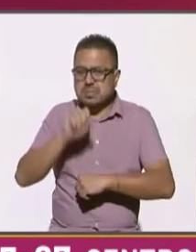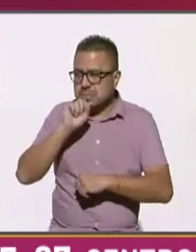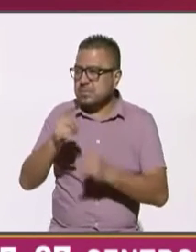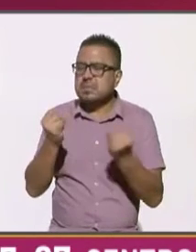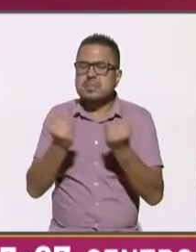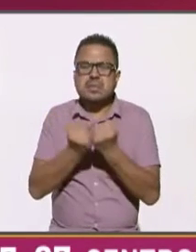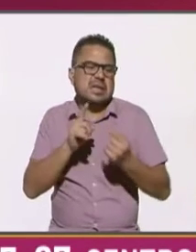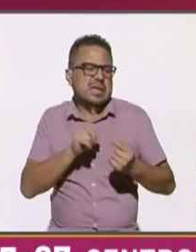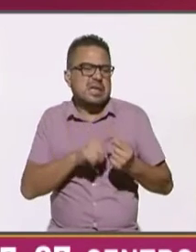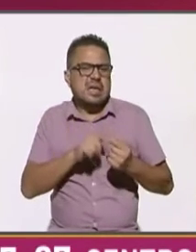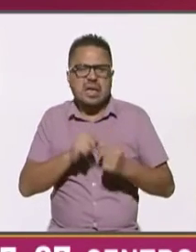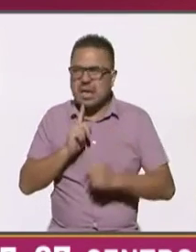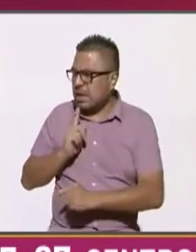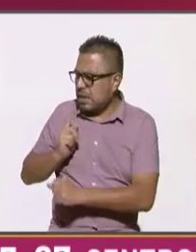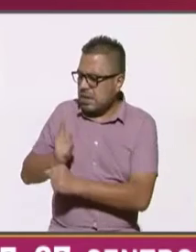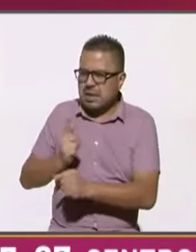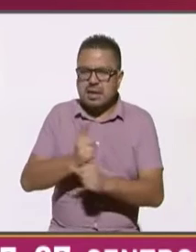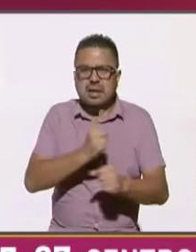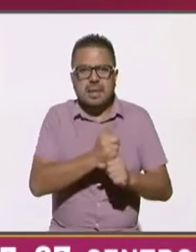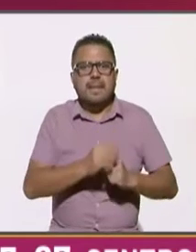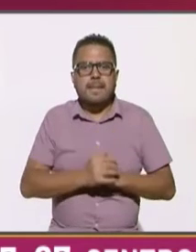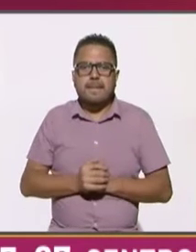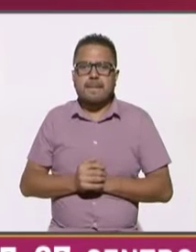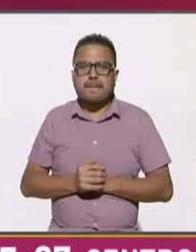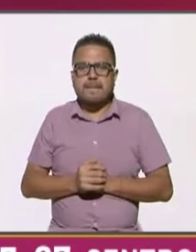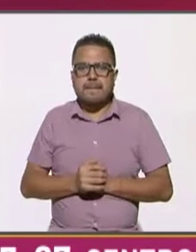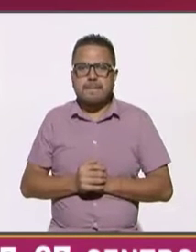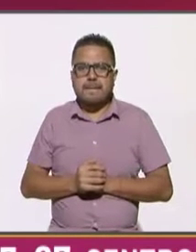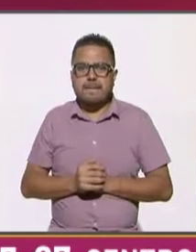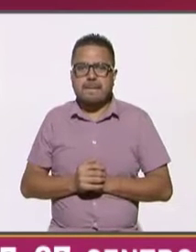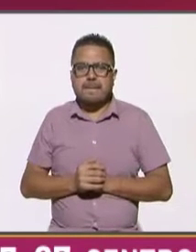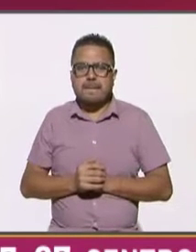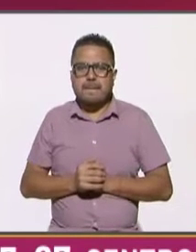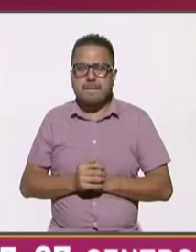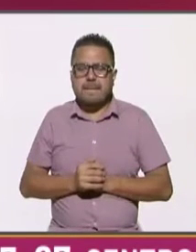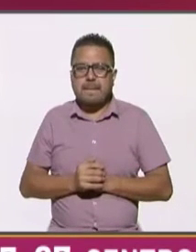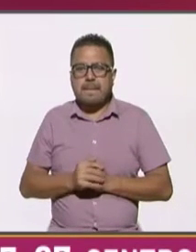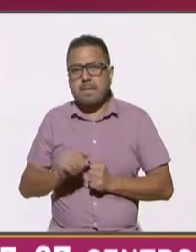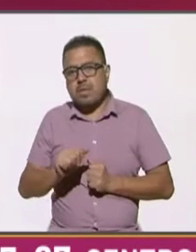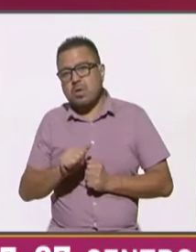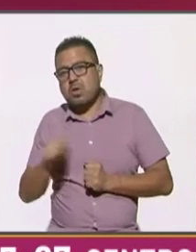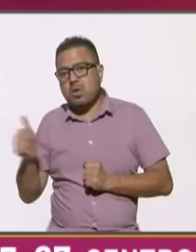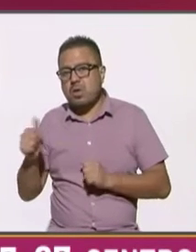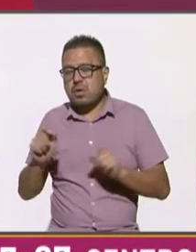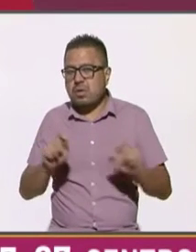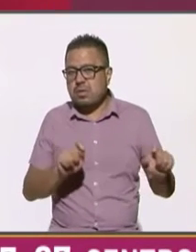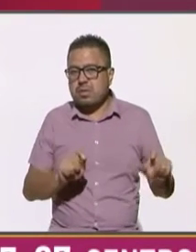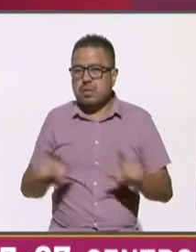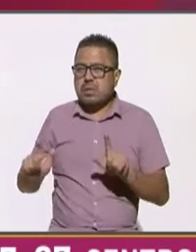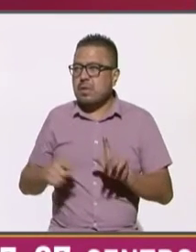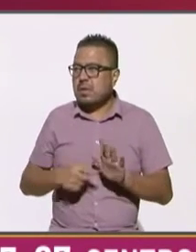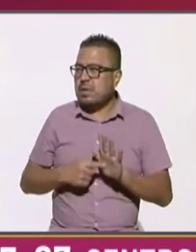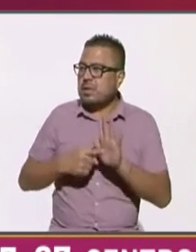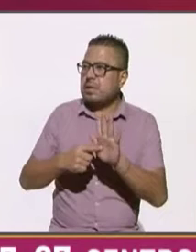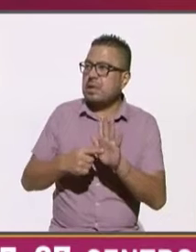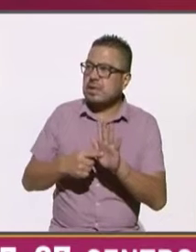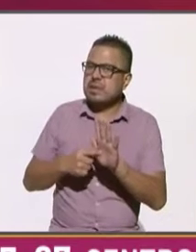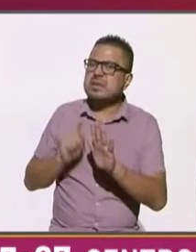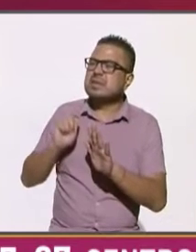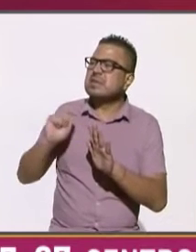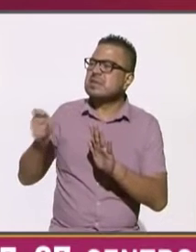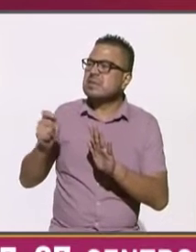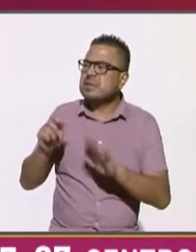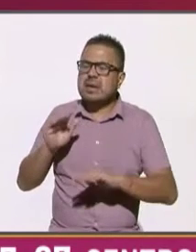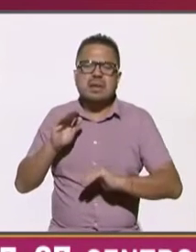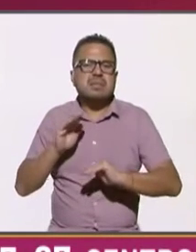quien está enterado no la la siguiente que te presento tiene que ver con que que